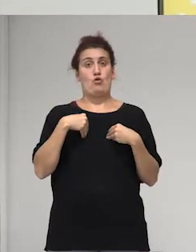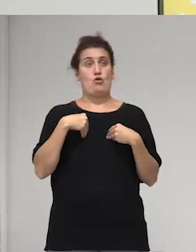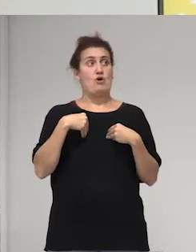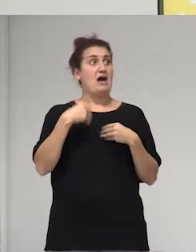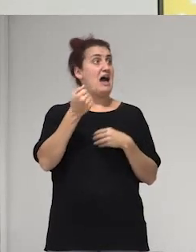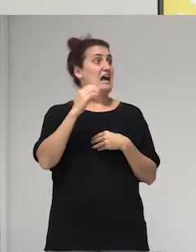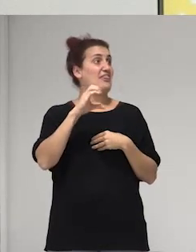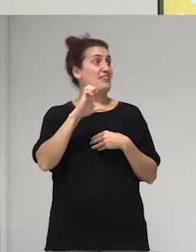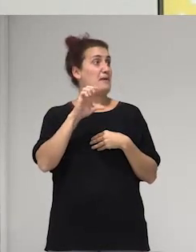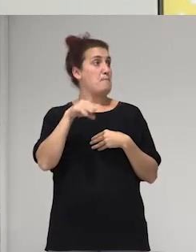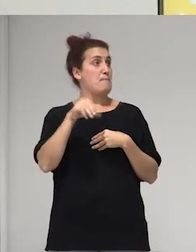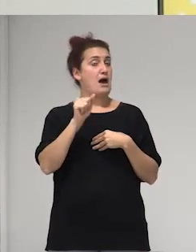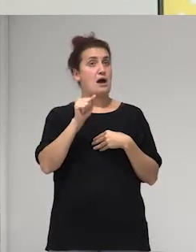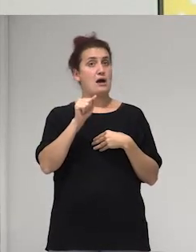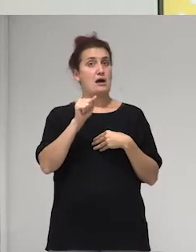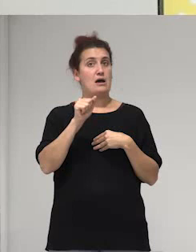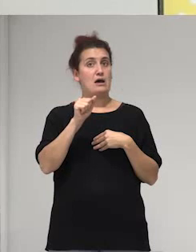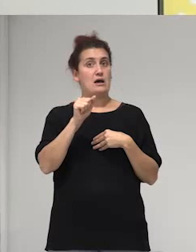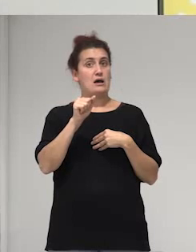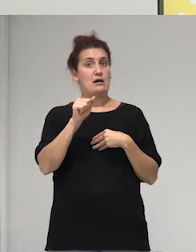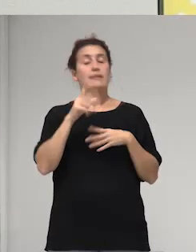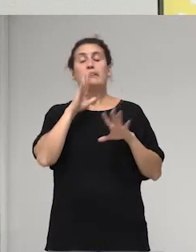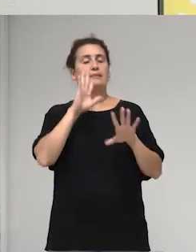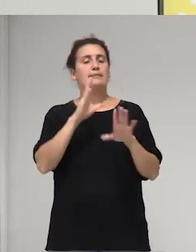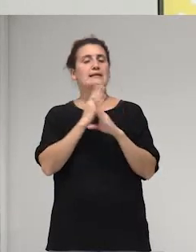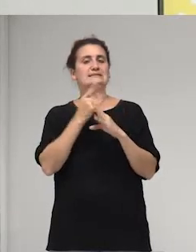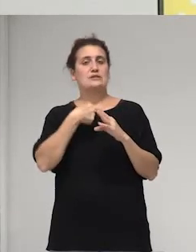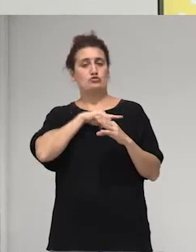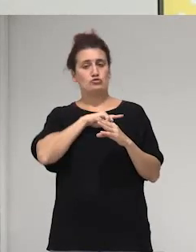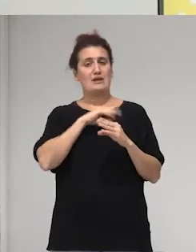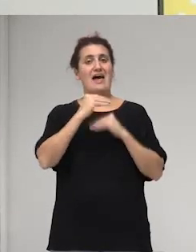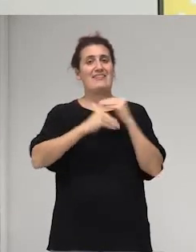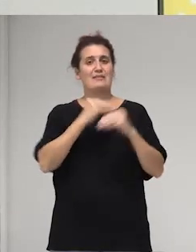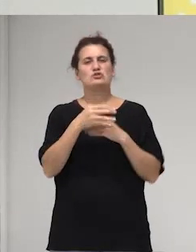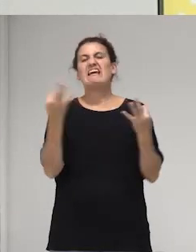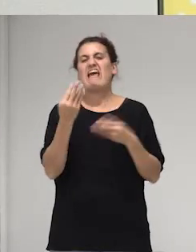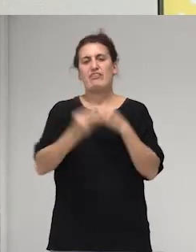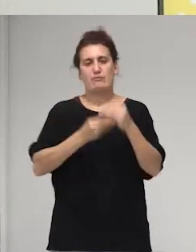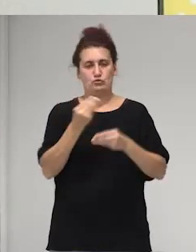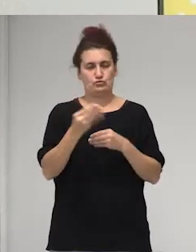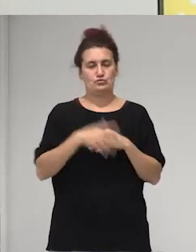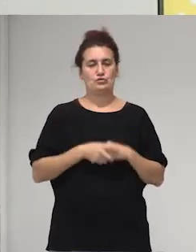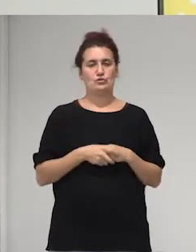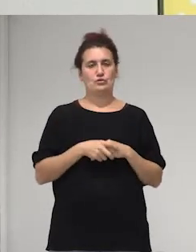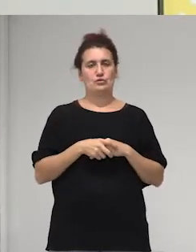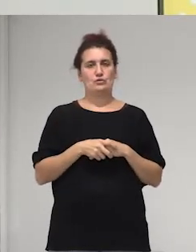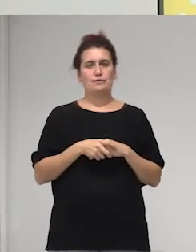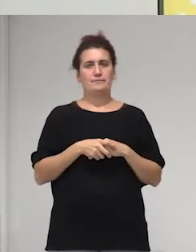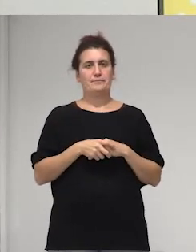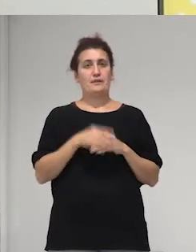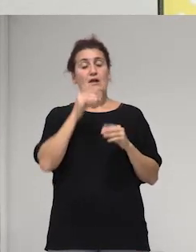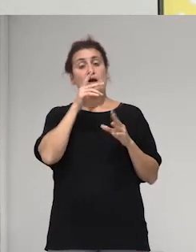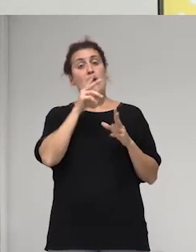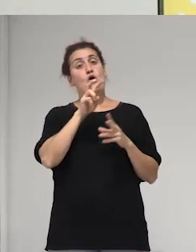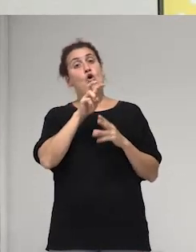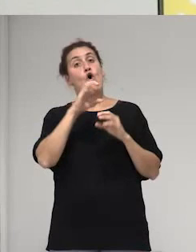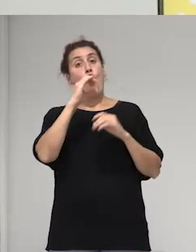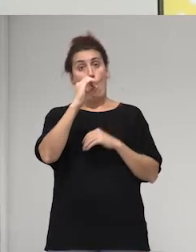pasa bueno desde lo que hacemos y el que hace y bueno o trans